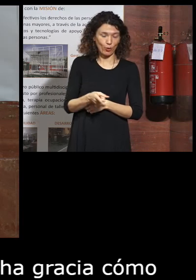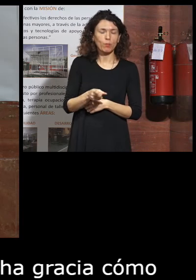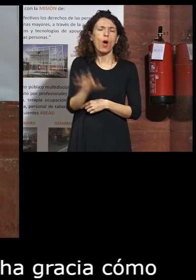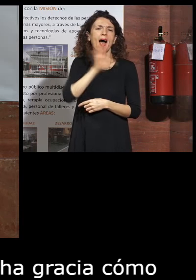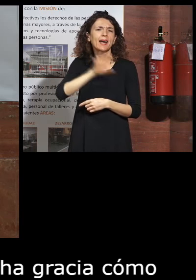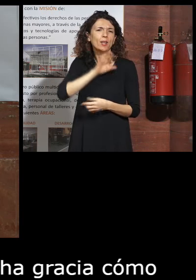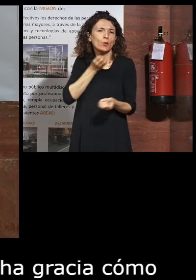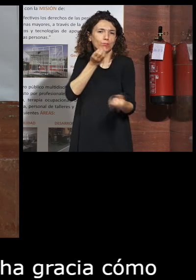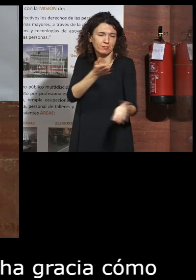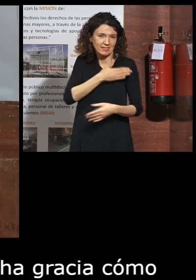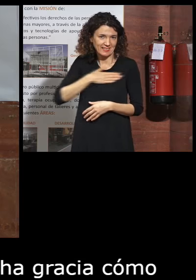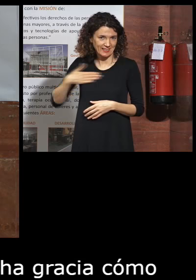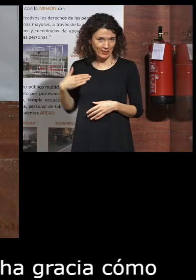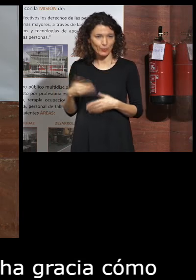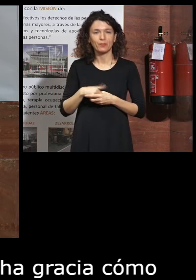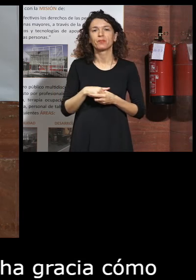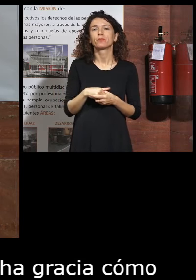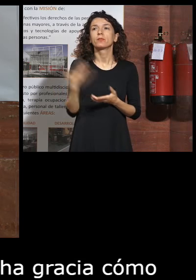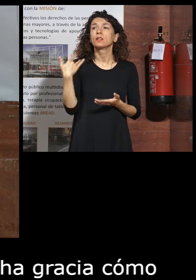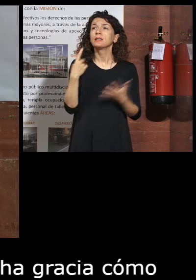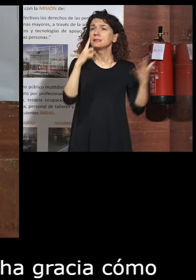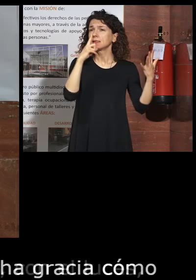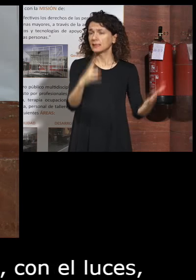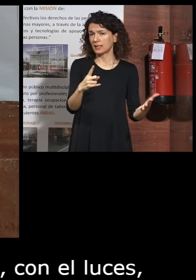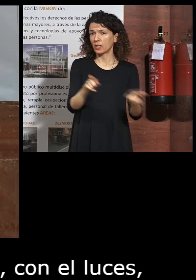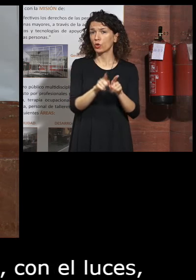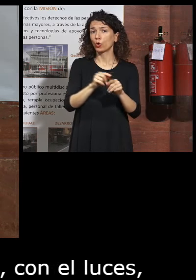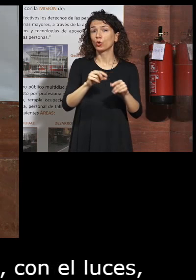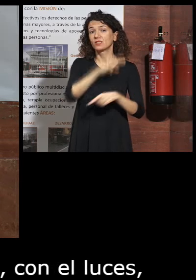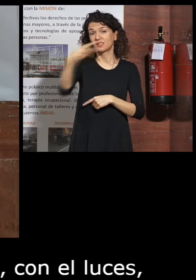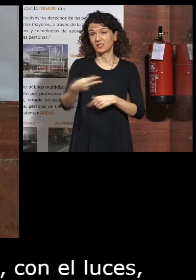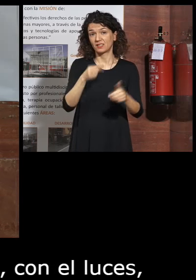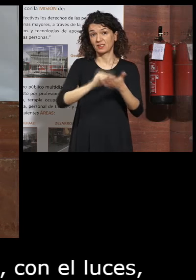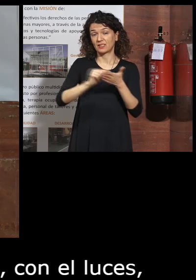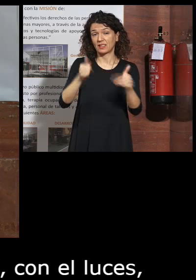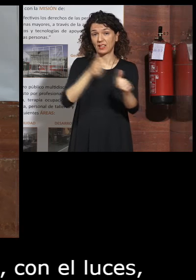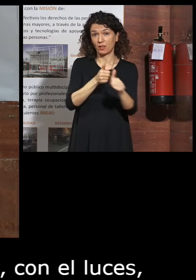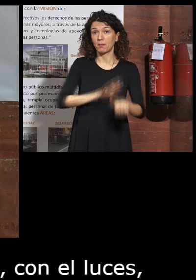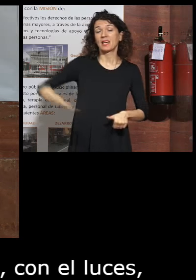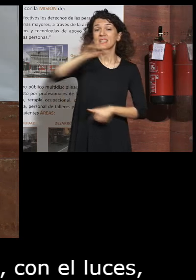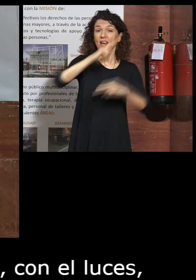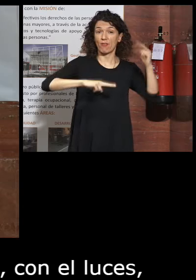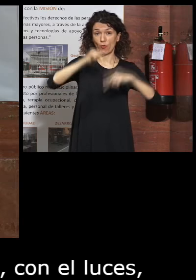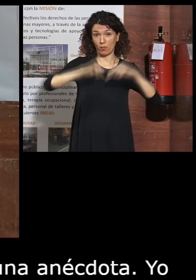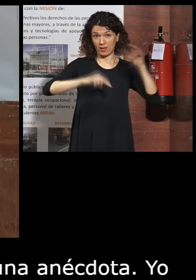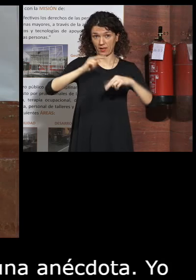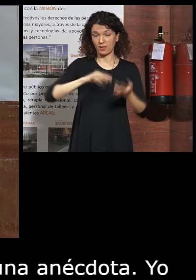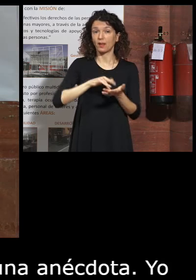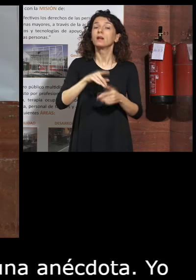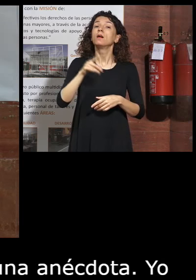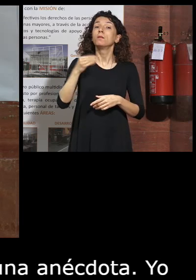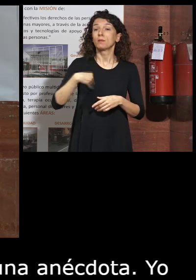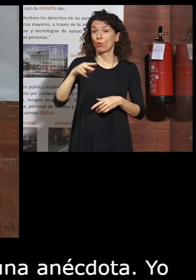contar una anécdota. Yo durante seis años fui el subsecretario de la ministra de Fomento, que a la sazón era médico.